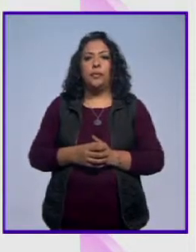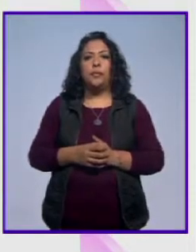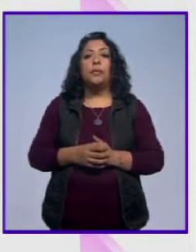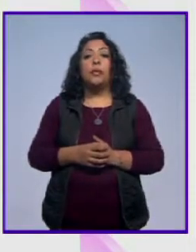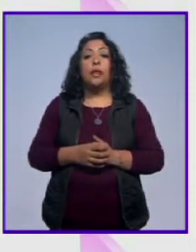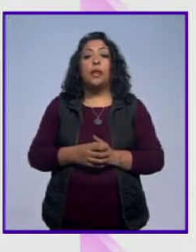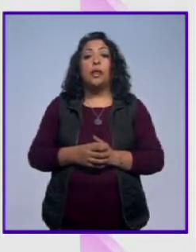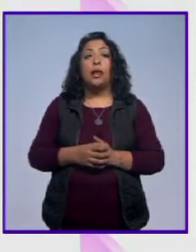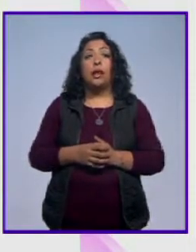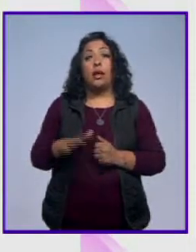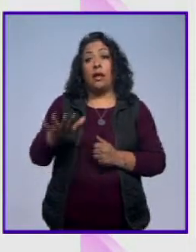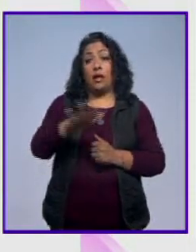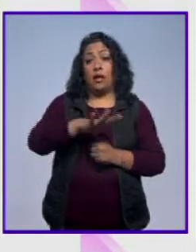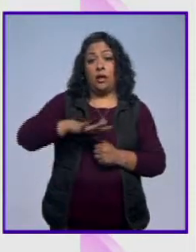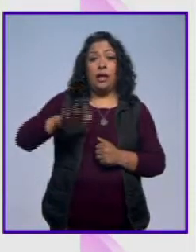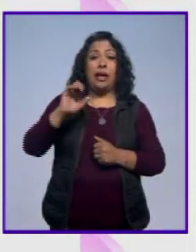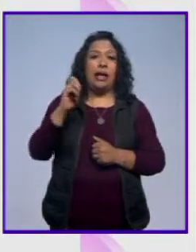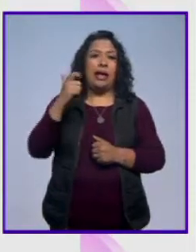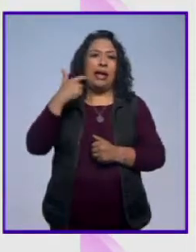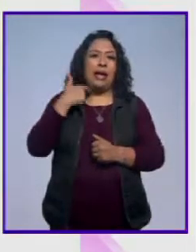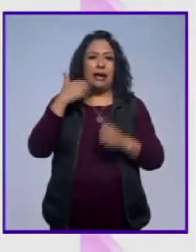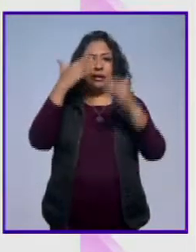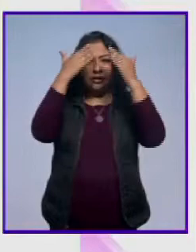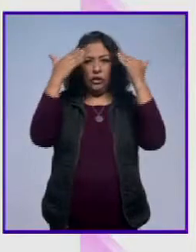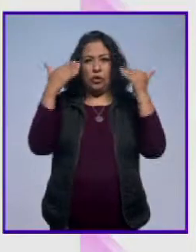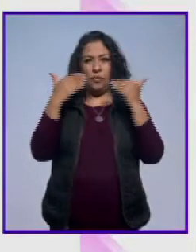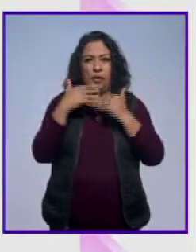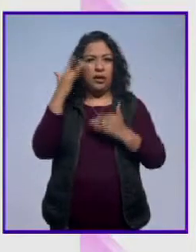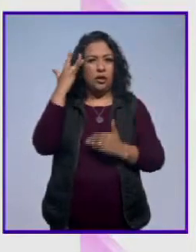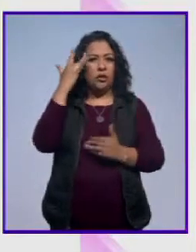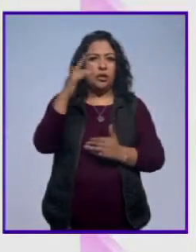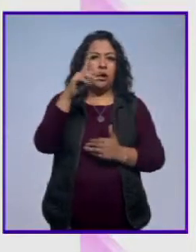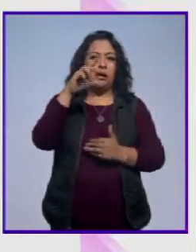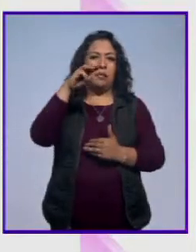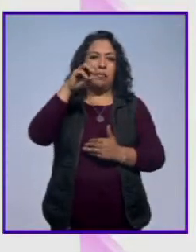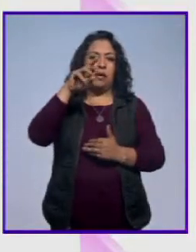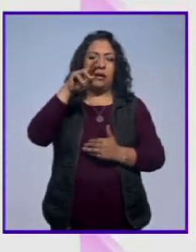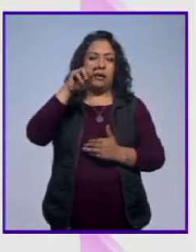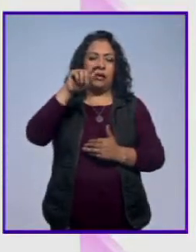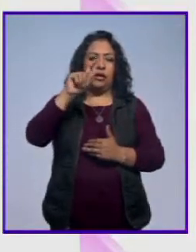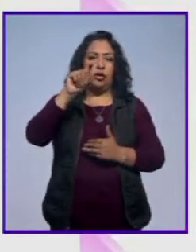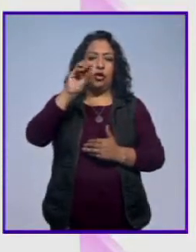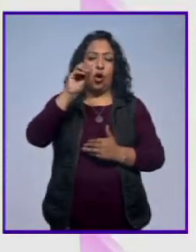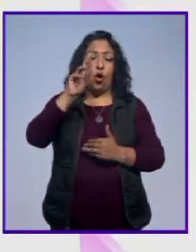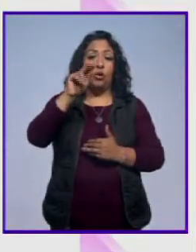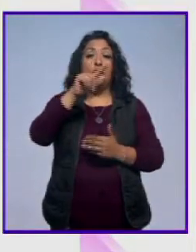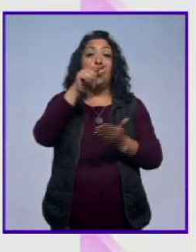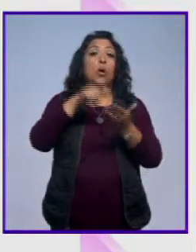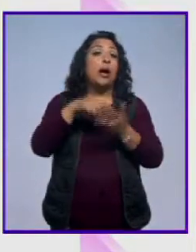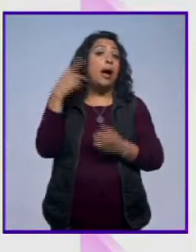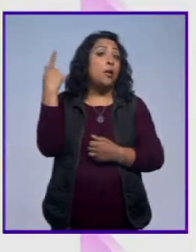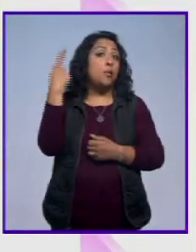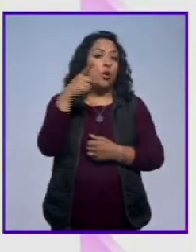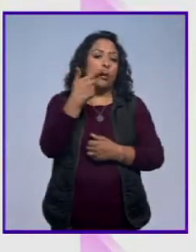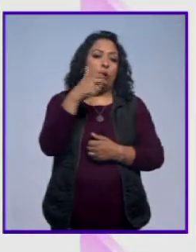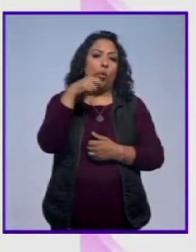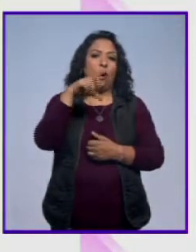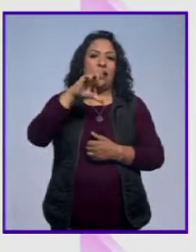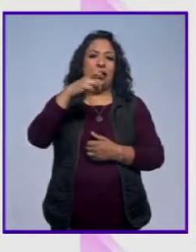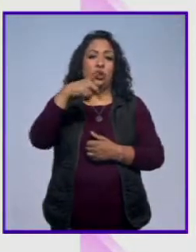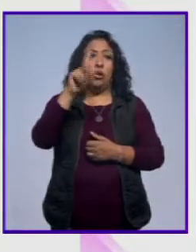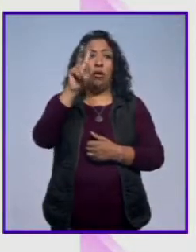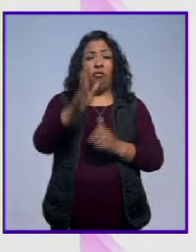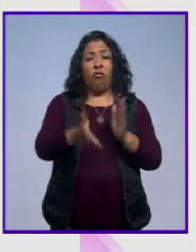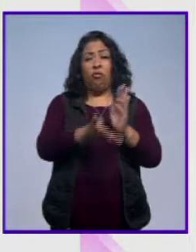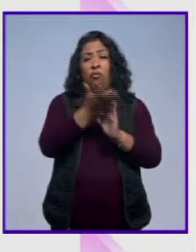El complejo del Exconvento de San Martín de Tours, en Huaquechura, del Estado de Puebla, es uno de los monumentos arquitectónicos